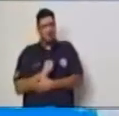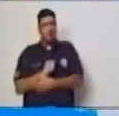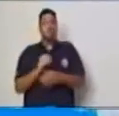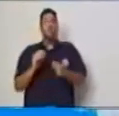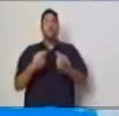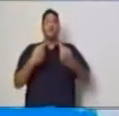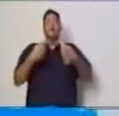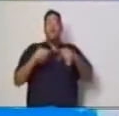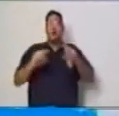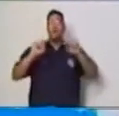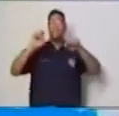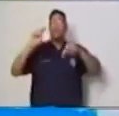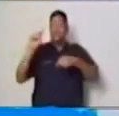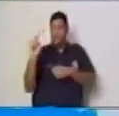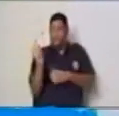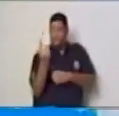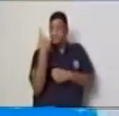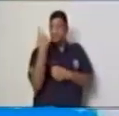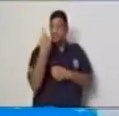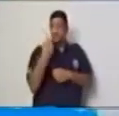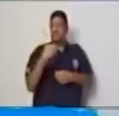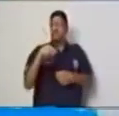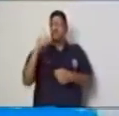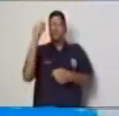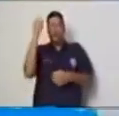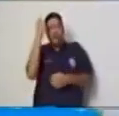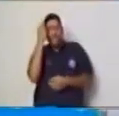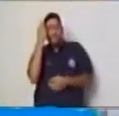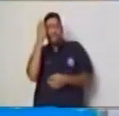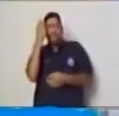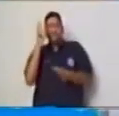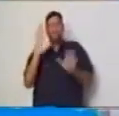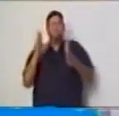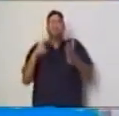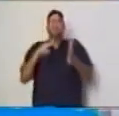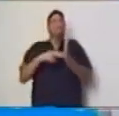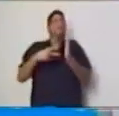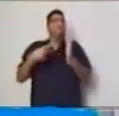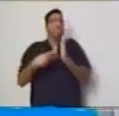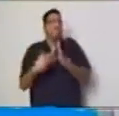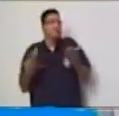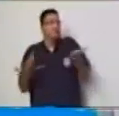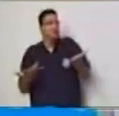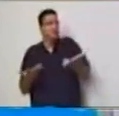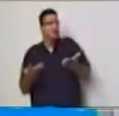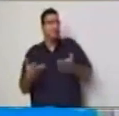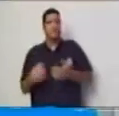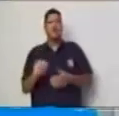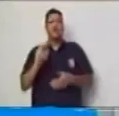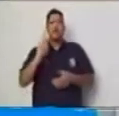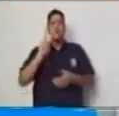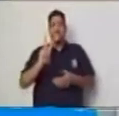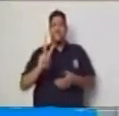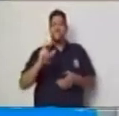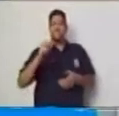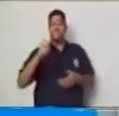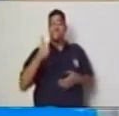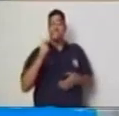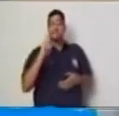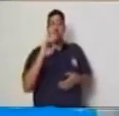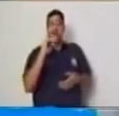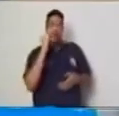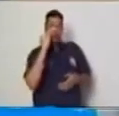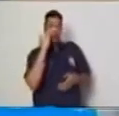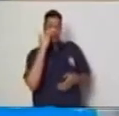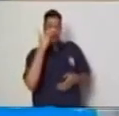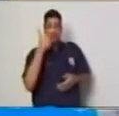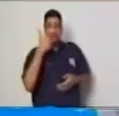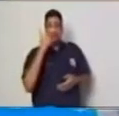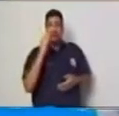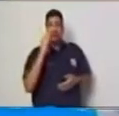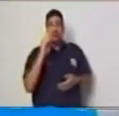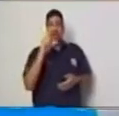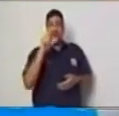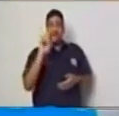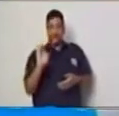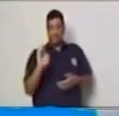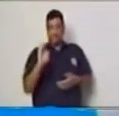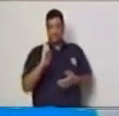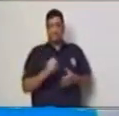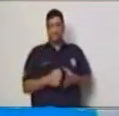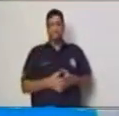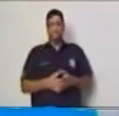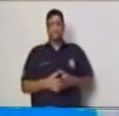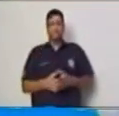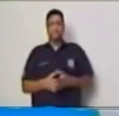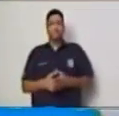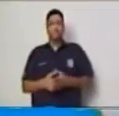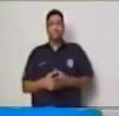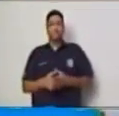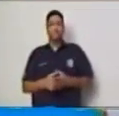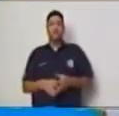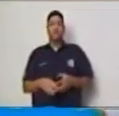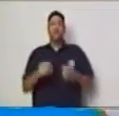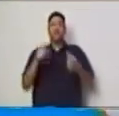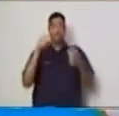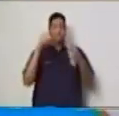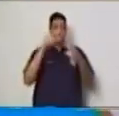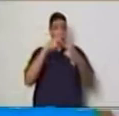dependiente.